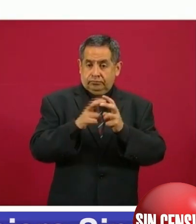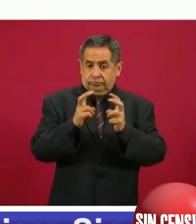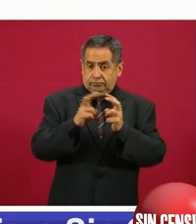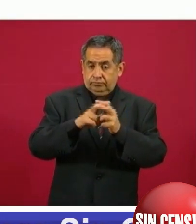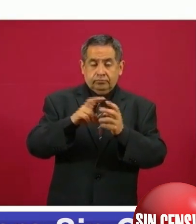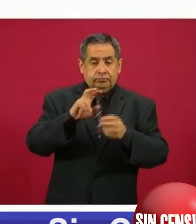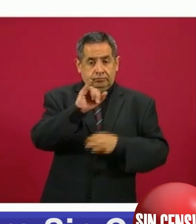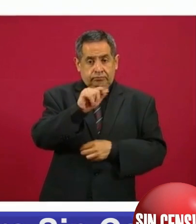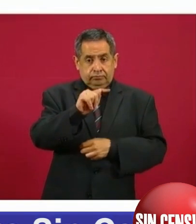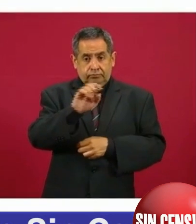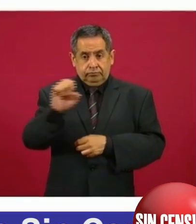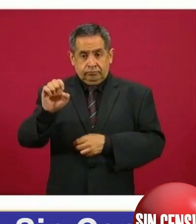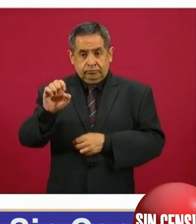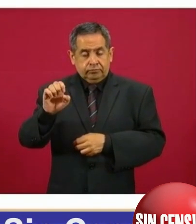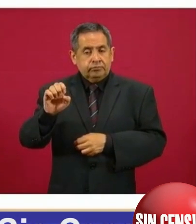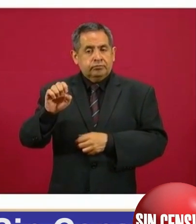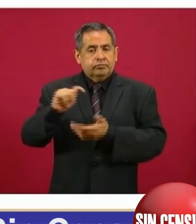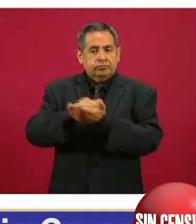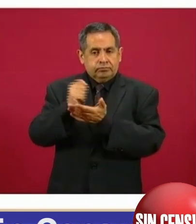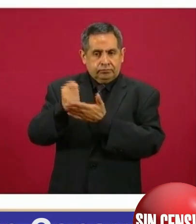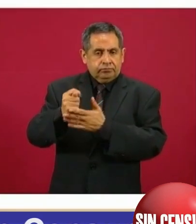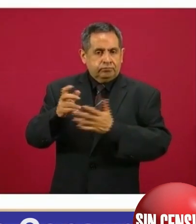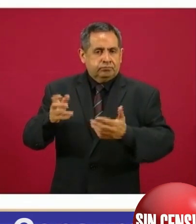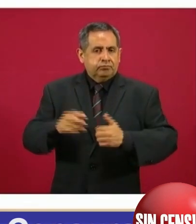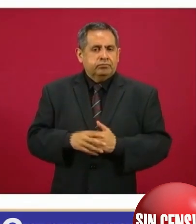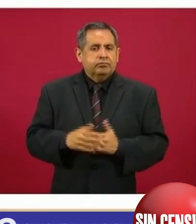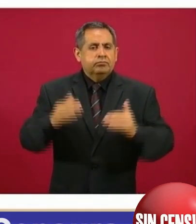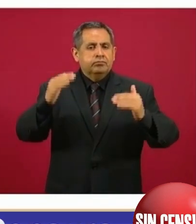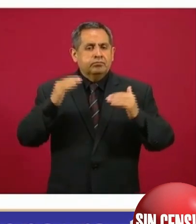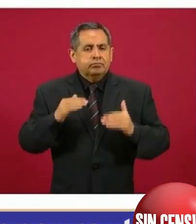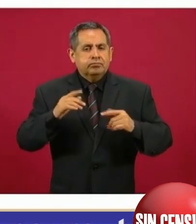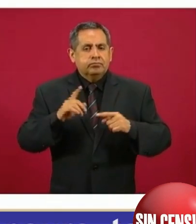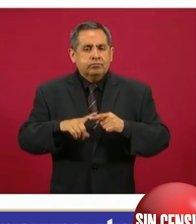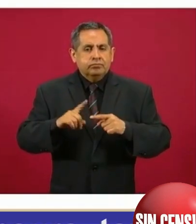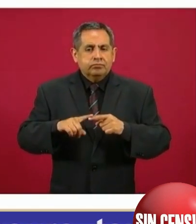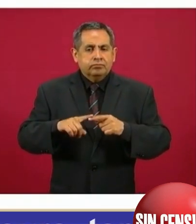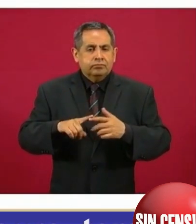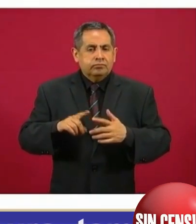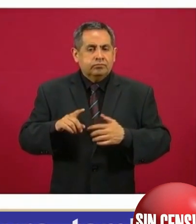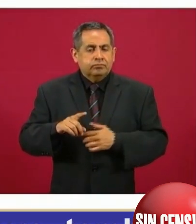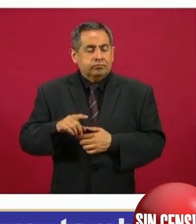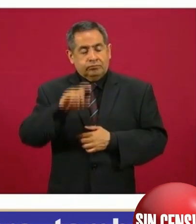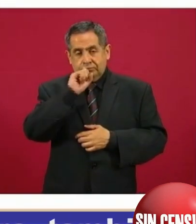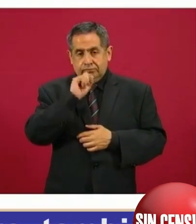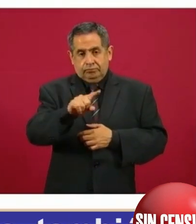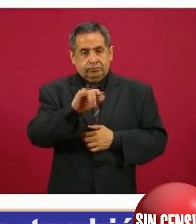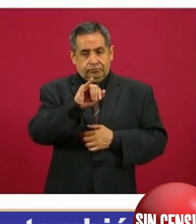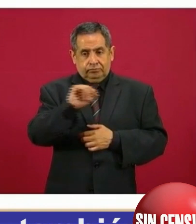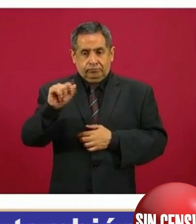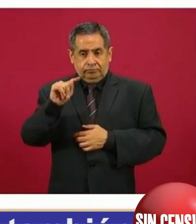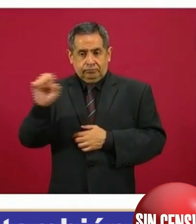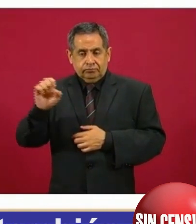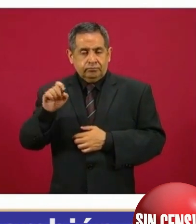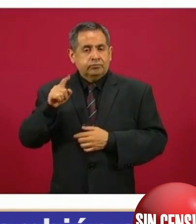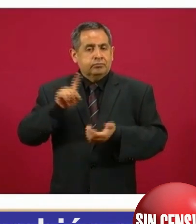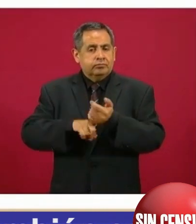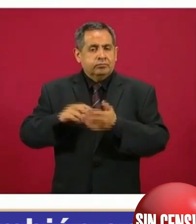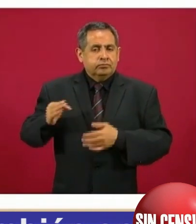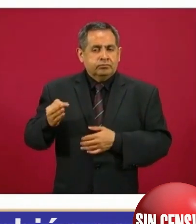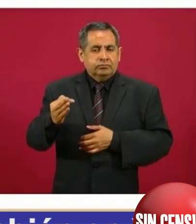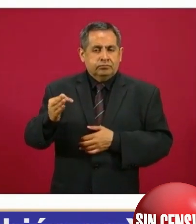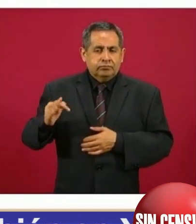Issste, Tamaulipas, Tampico. El siguiente fue también del Issste, en Fresnillo,